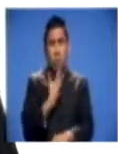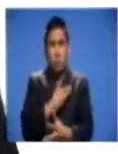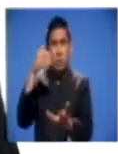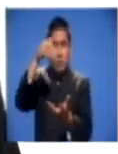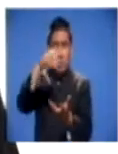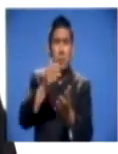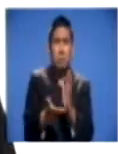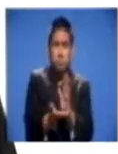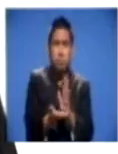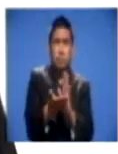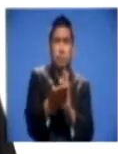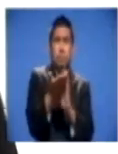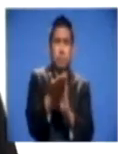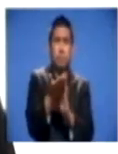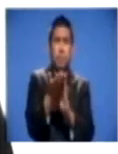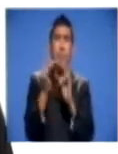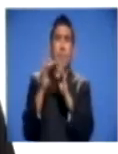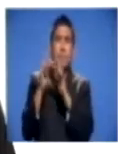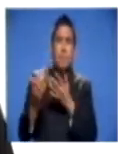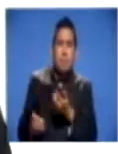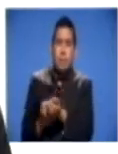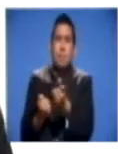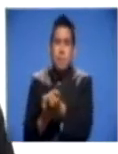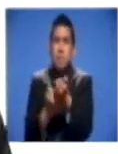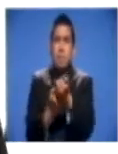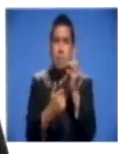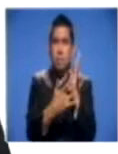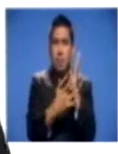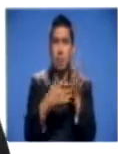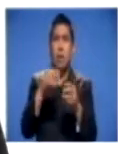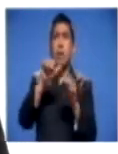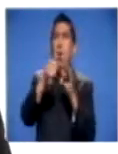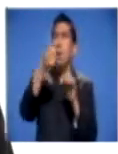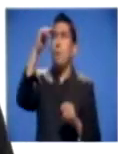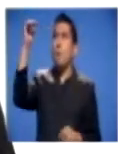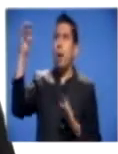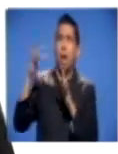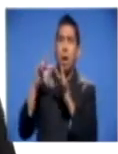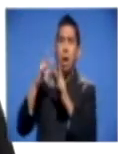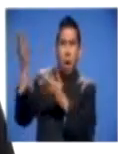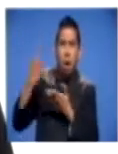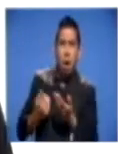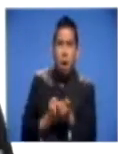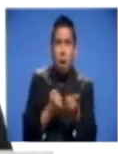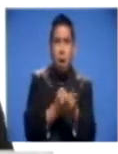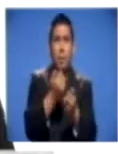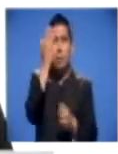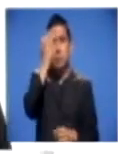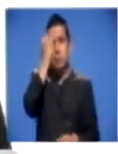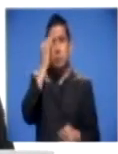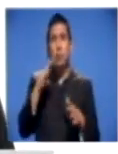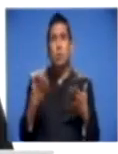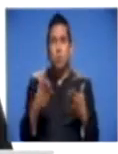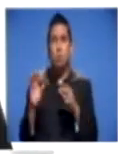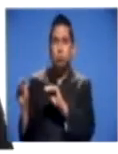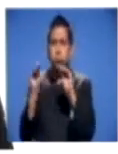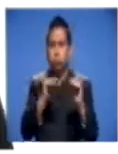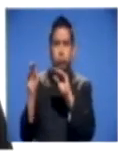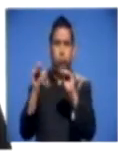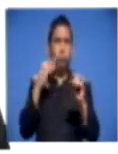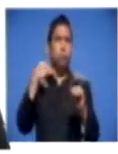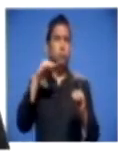incrementar la cooperación y asistencia técnica internacional para conocer y adoptar las mejores